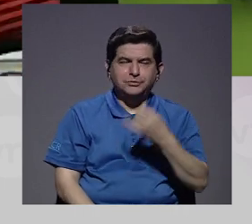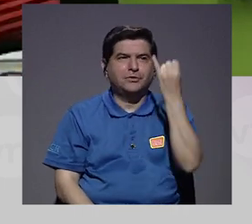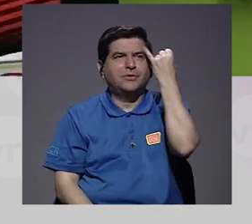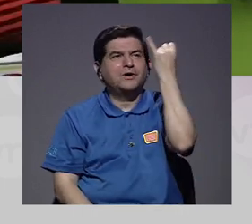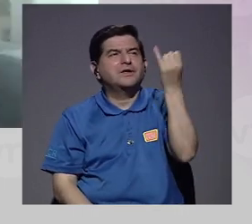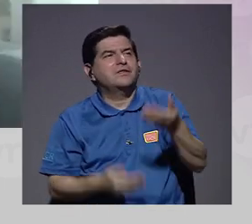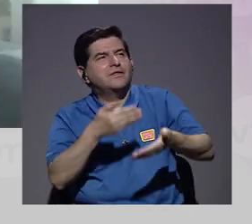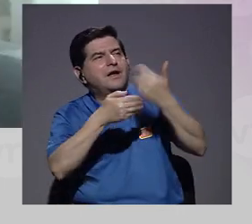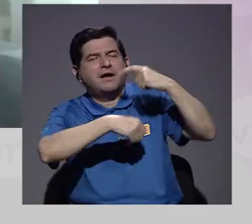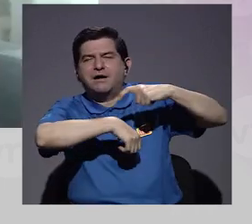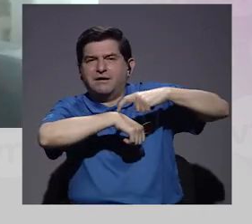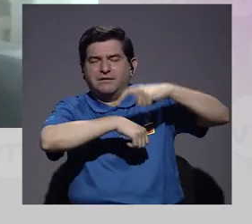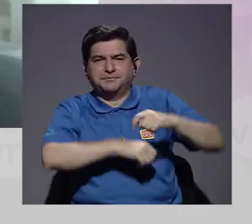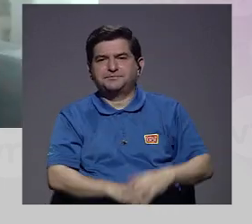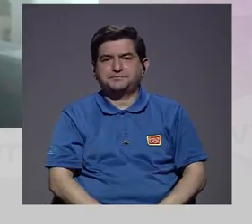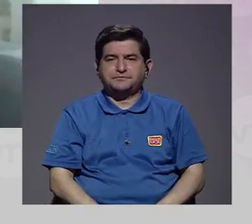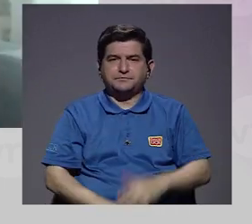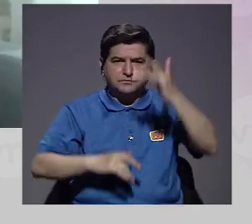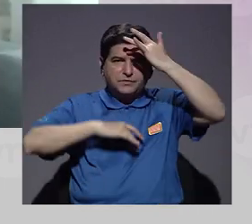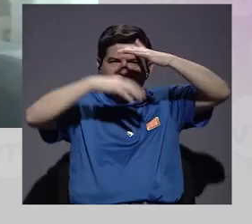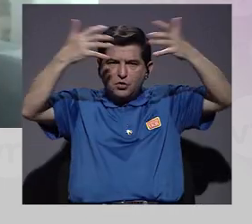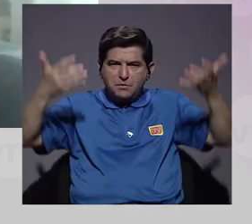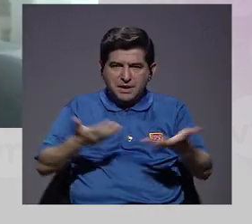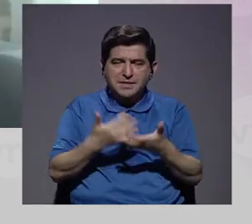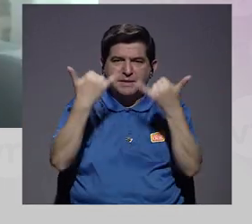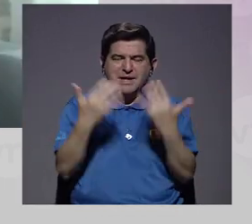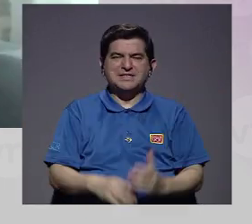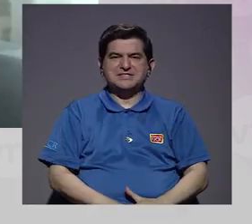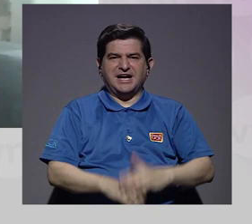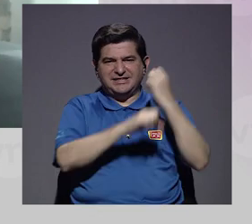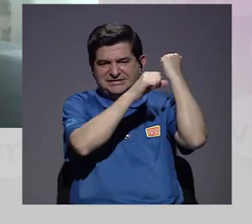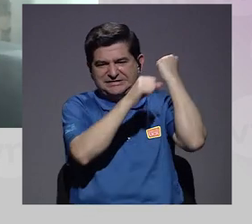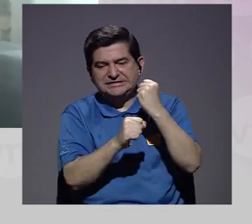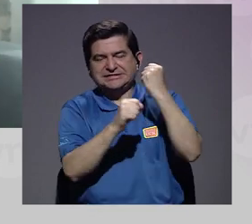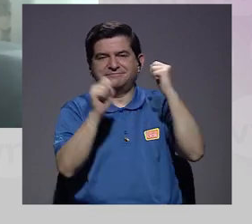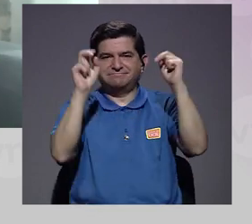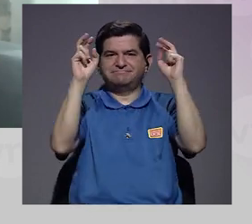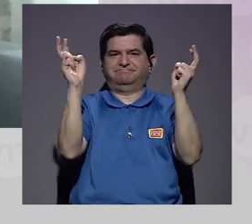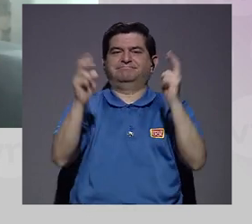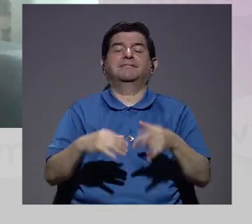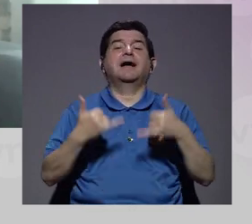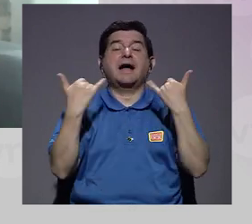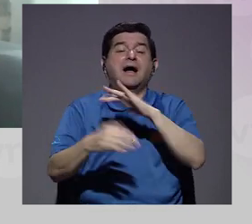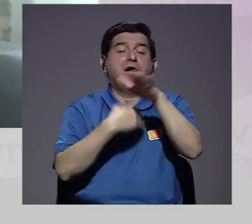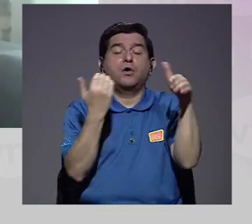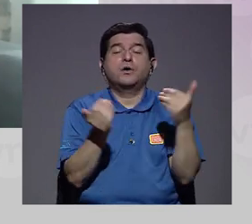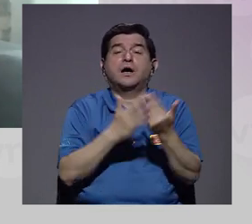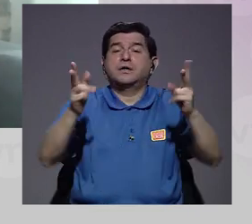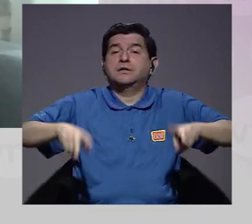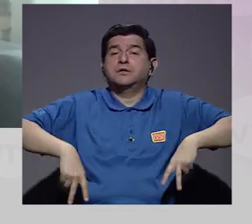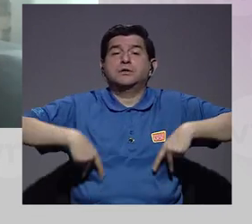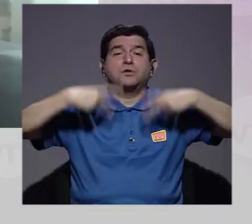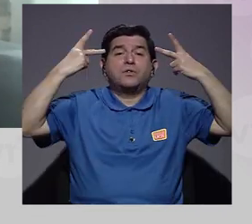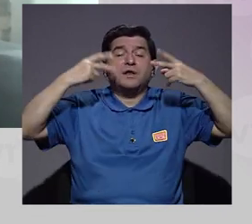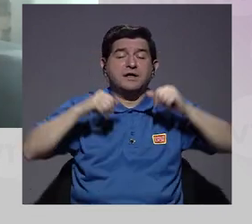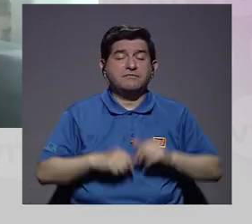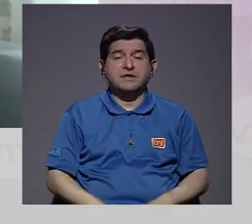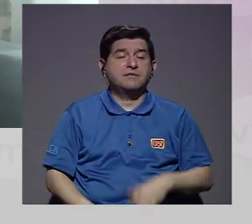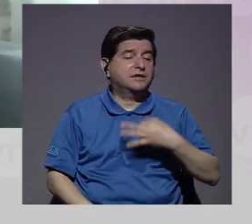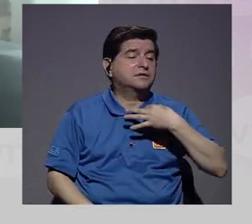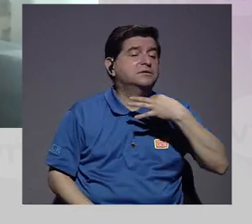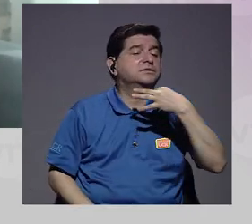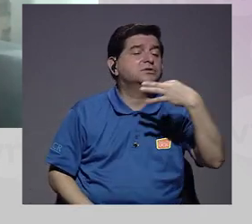una idea hace tiempo que es como que la pandemia nos colonizó, ¿no? En el sentido de que ahora toda la vida